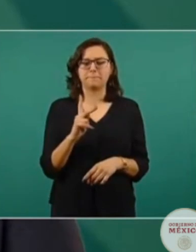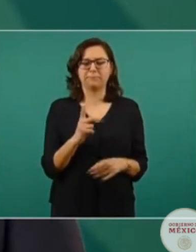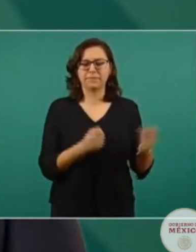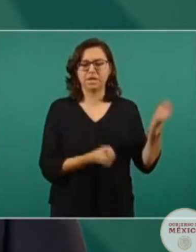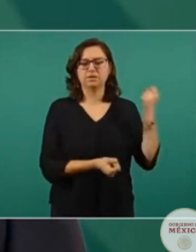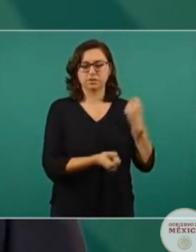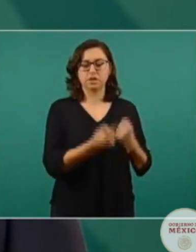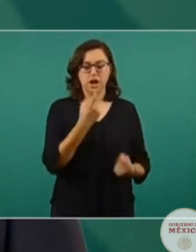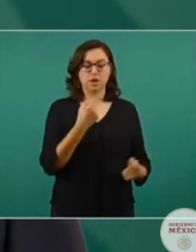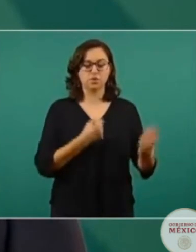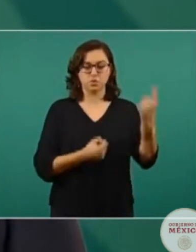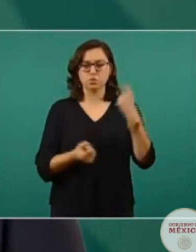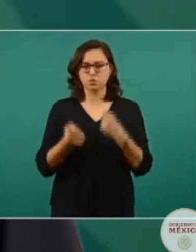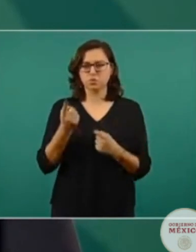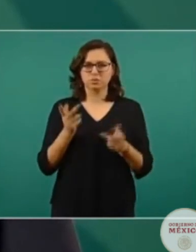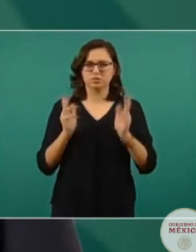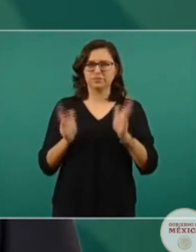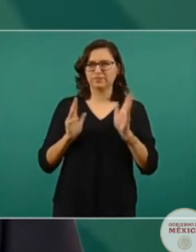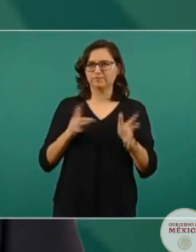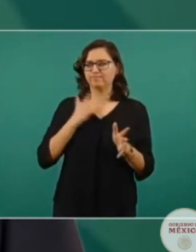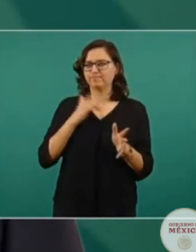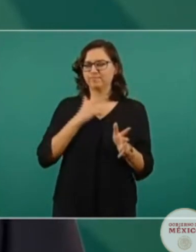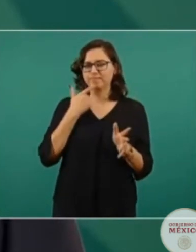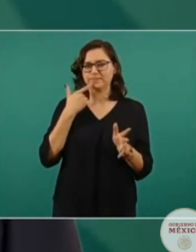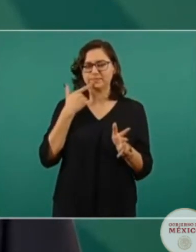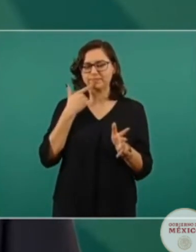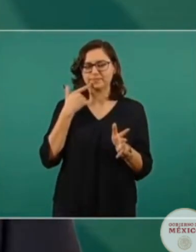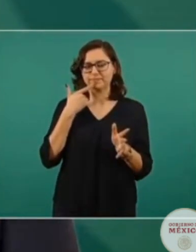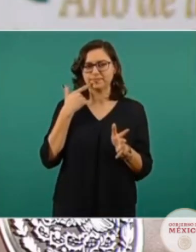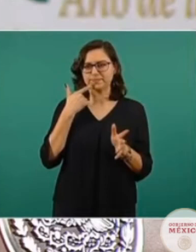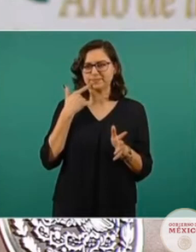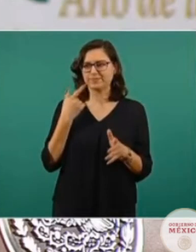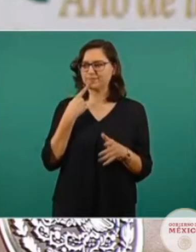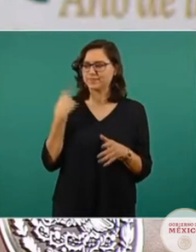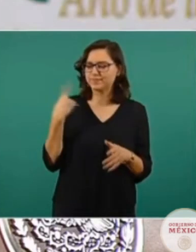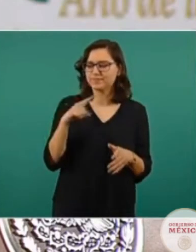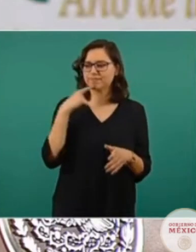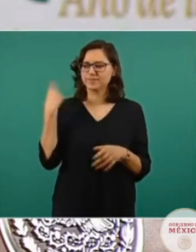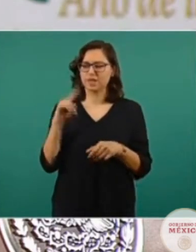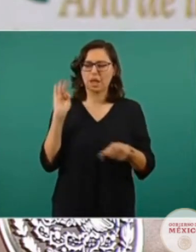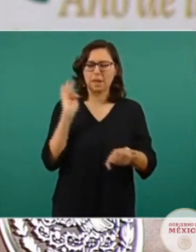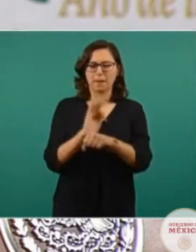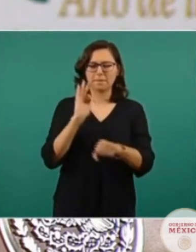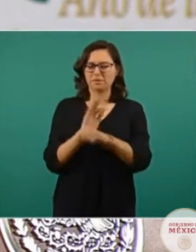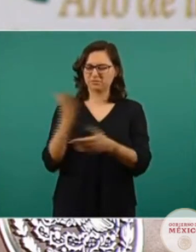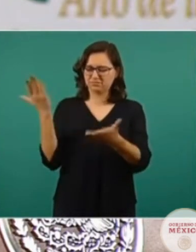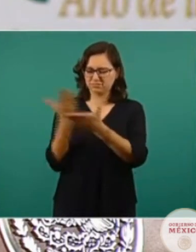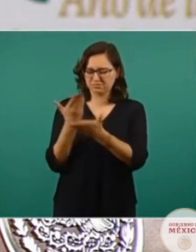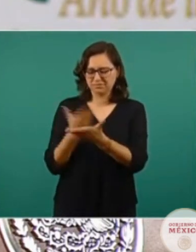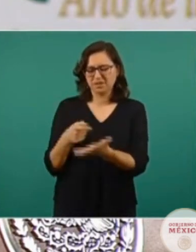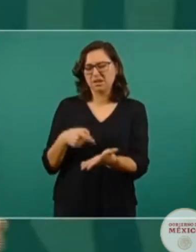todas estas solicitudes de amparo, todos estos recursos por improcedentes.